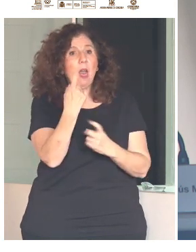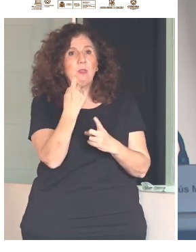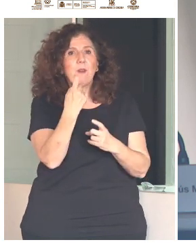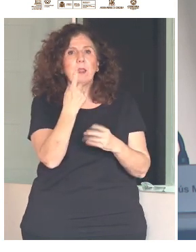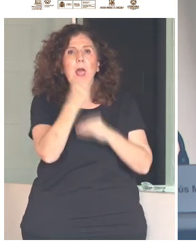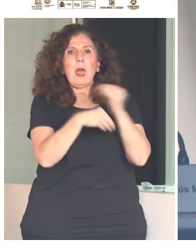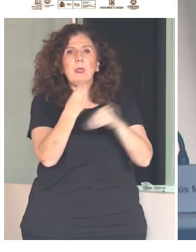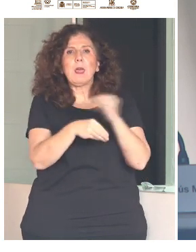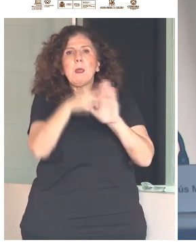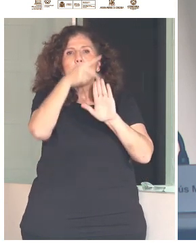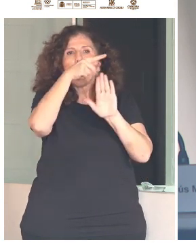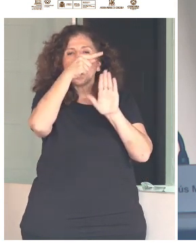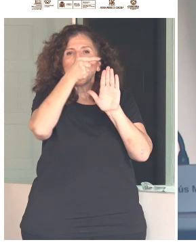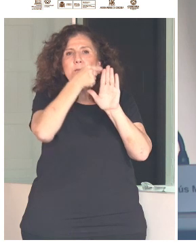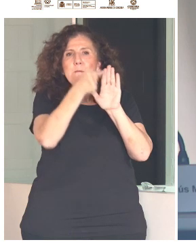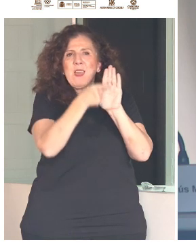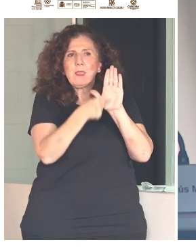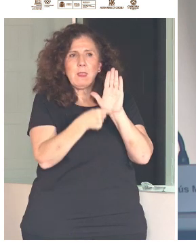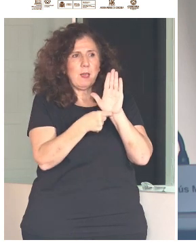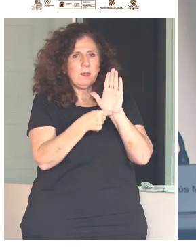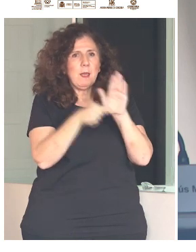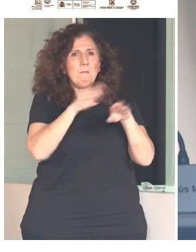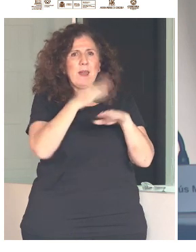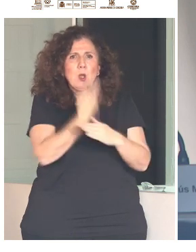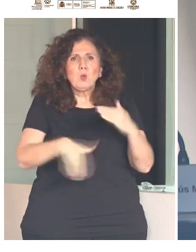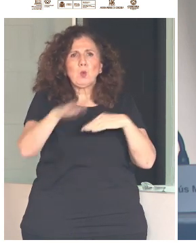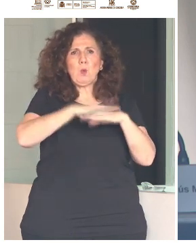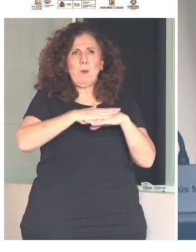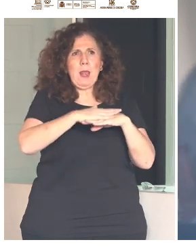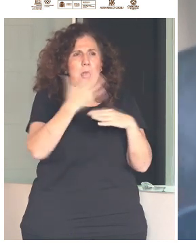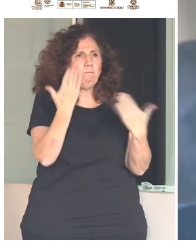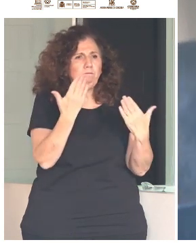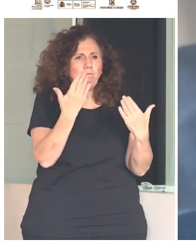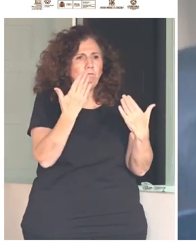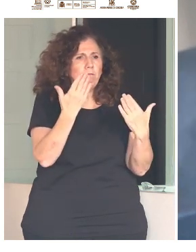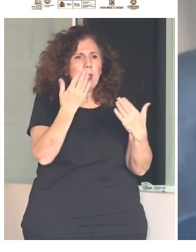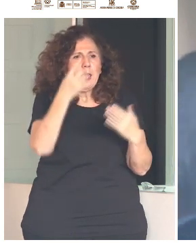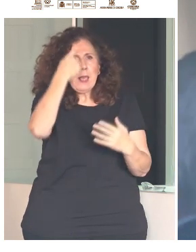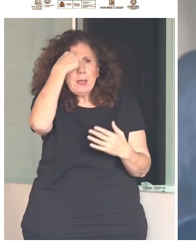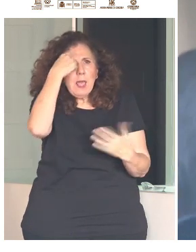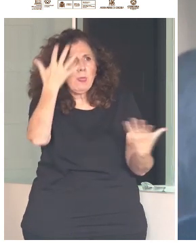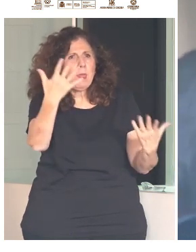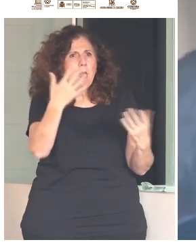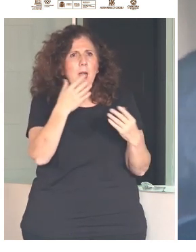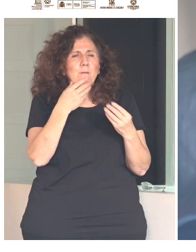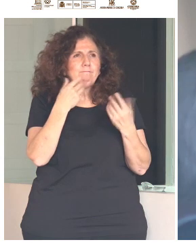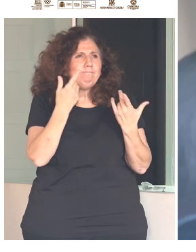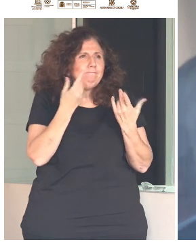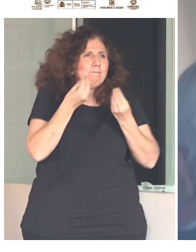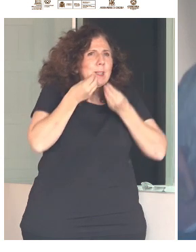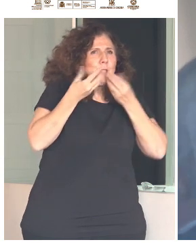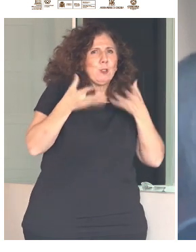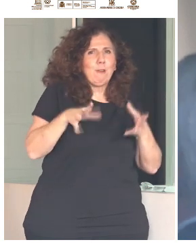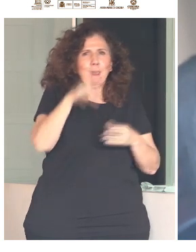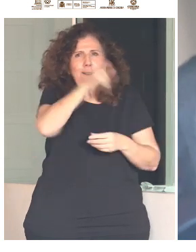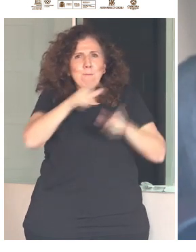que superen los prejuicios o creencias, en ese caso decía, supersticiosas, que tenemos hacia las personas